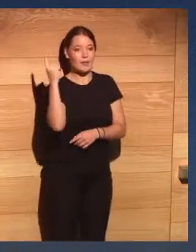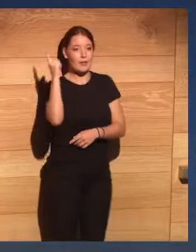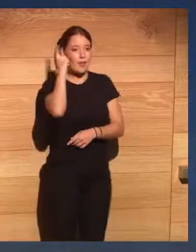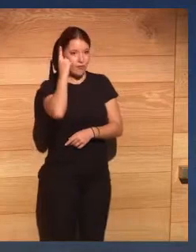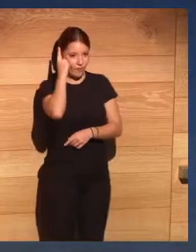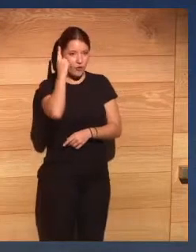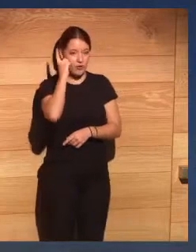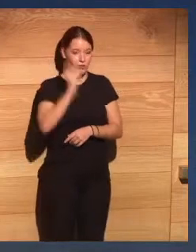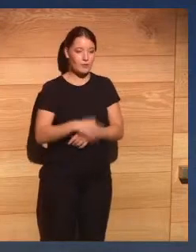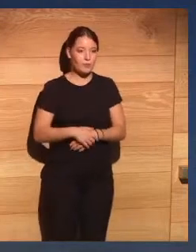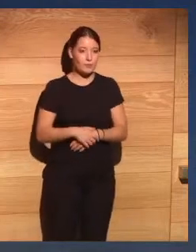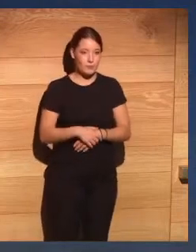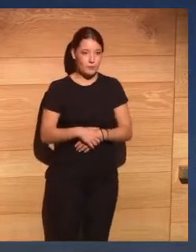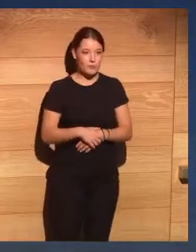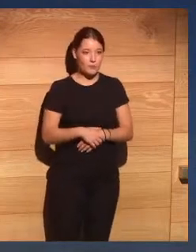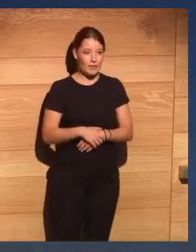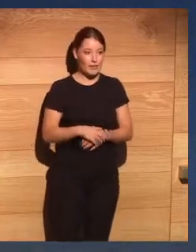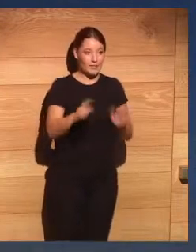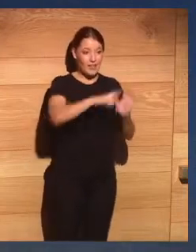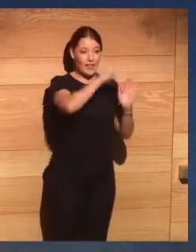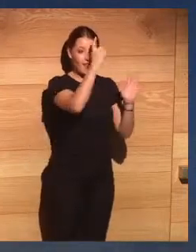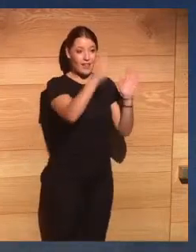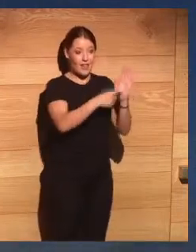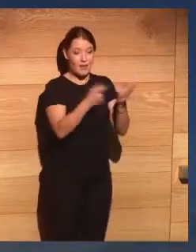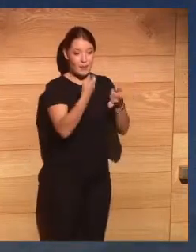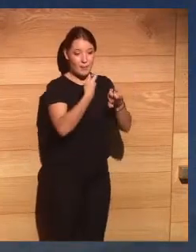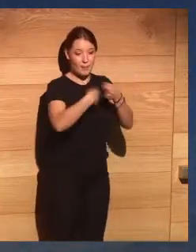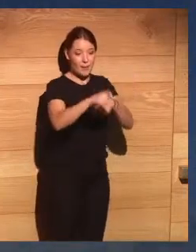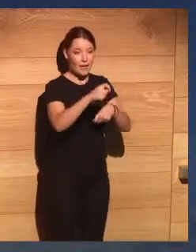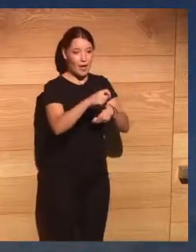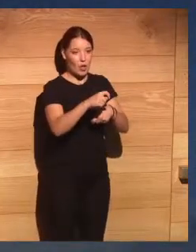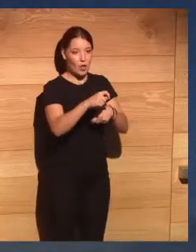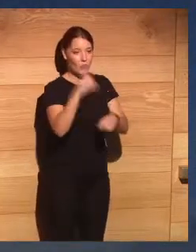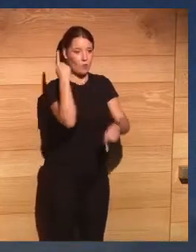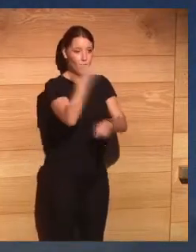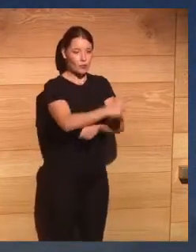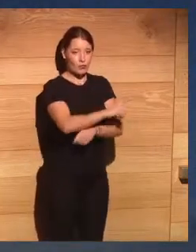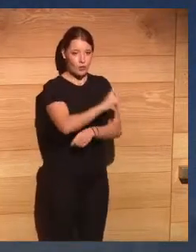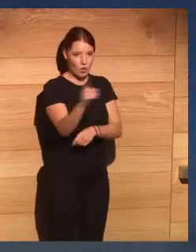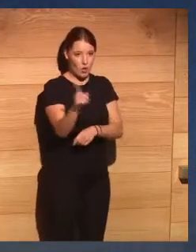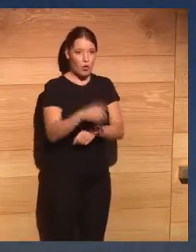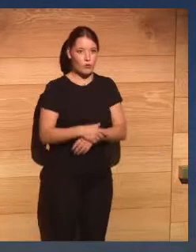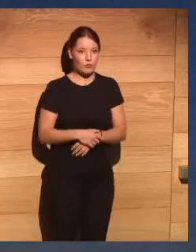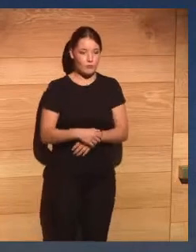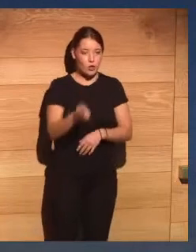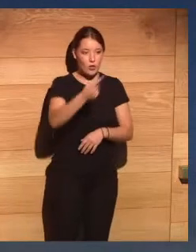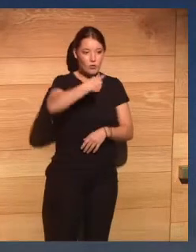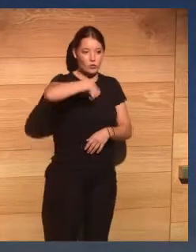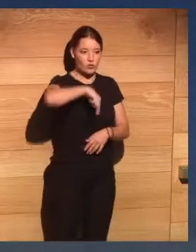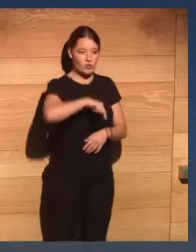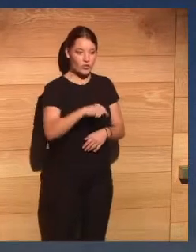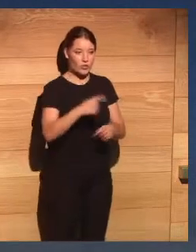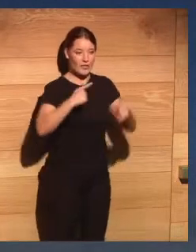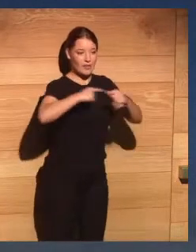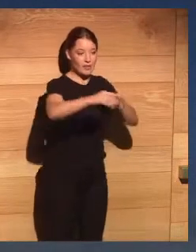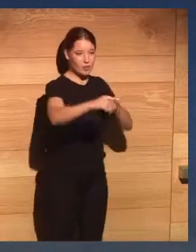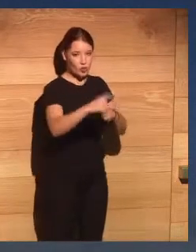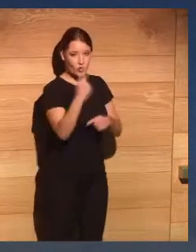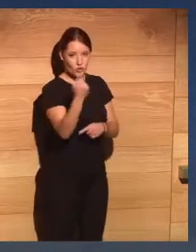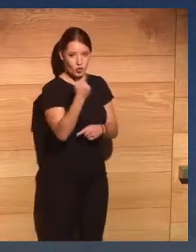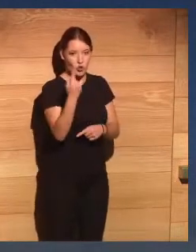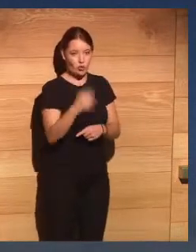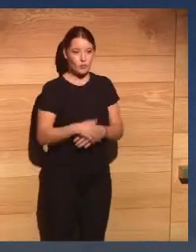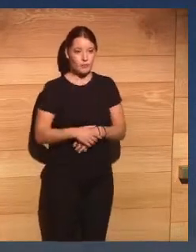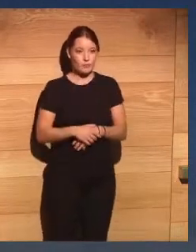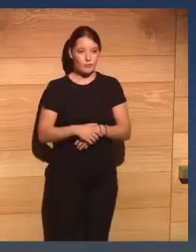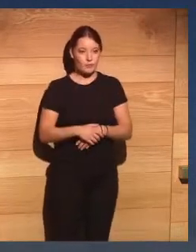no se regía por las leyes de mercado los ingenieros de telecomunicación sólo estudiábamos el transistor ese que dio lugar a la tercera